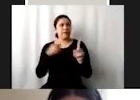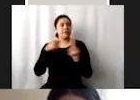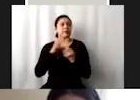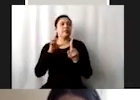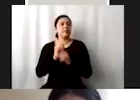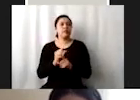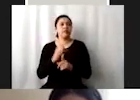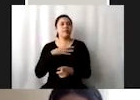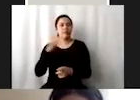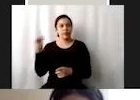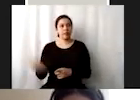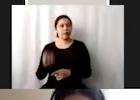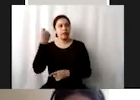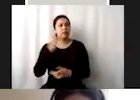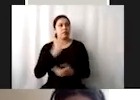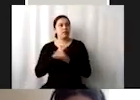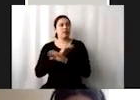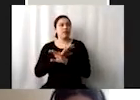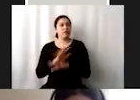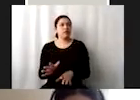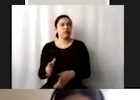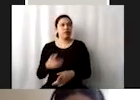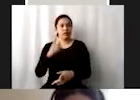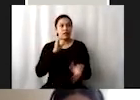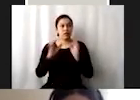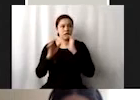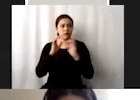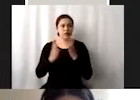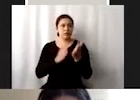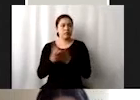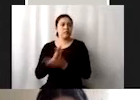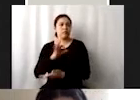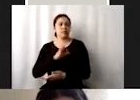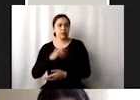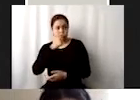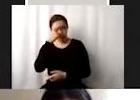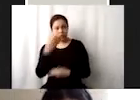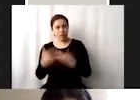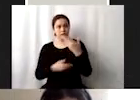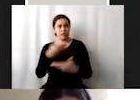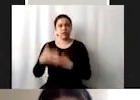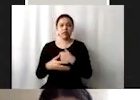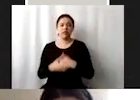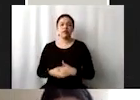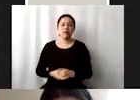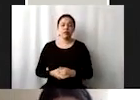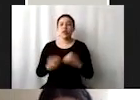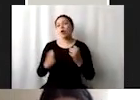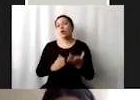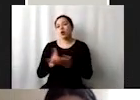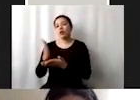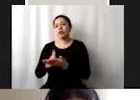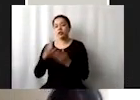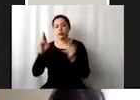acceso a la tecnología de la información y las comunicaciones para el servicio o el acceso universal